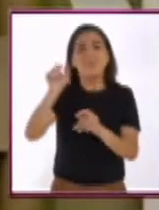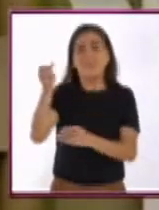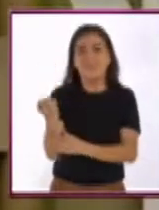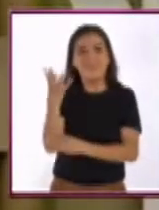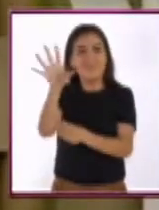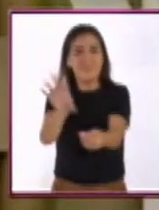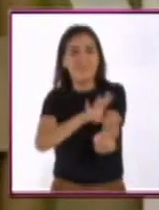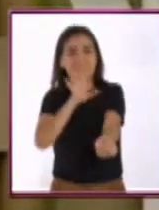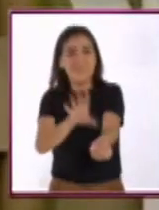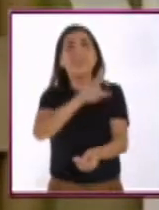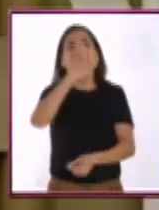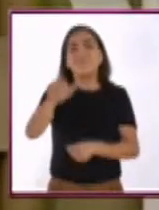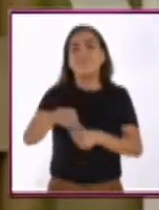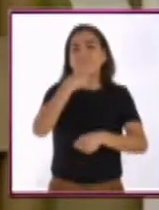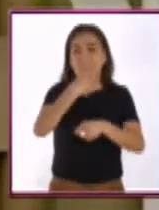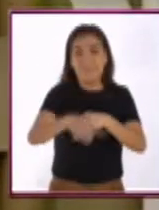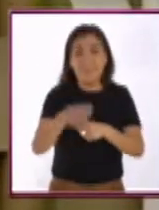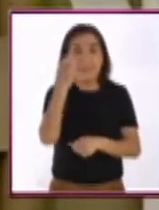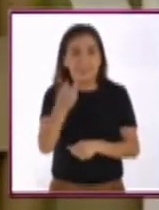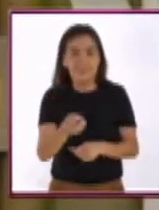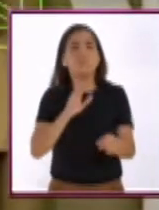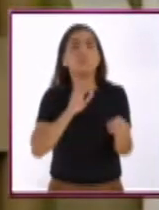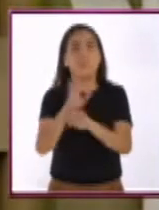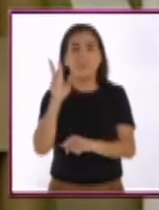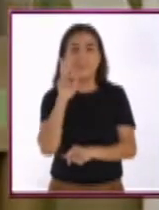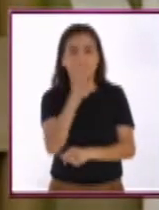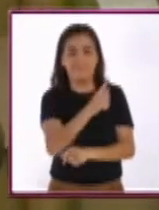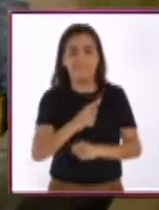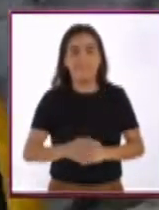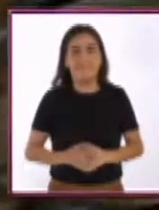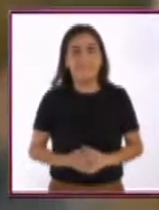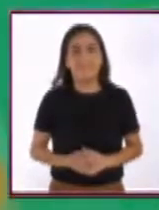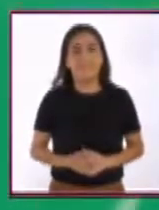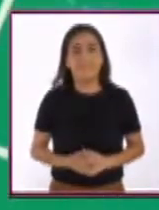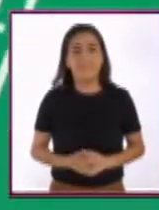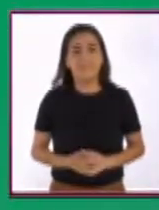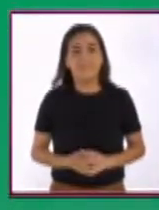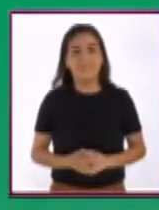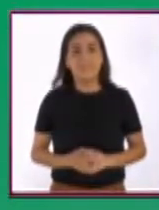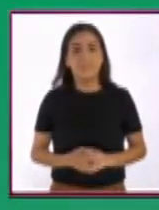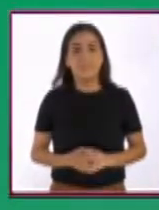iluminación desmedida en las ciudades tiene consecuencias. Y estas son algunas de ellas.